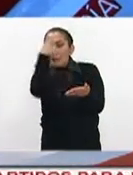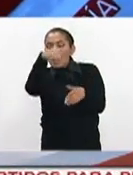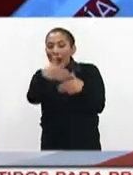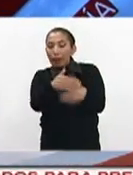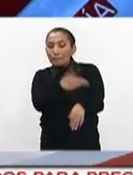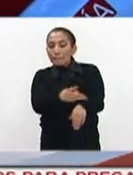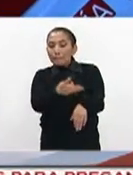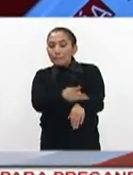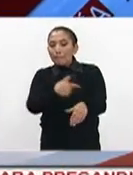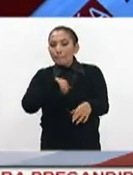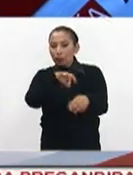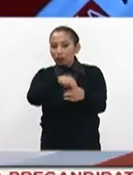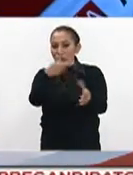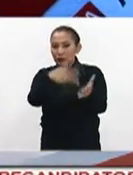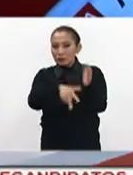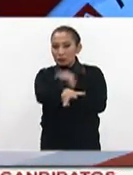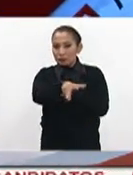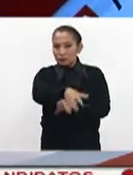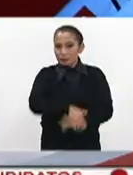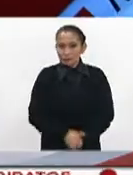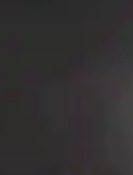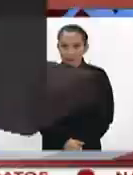para el proceso electoral 2018.